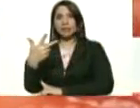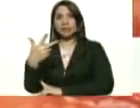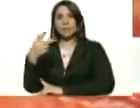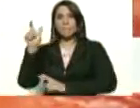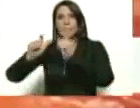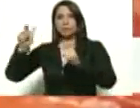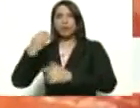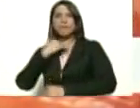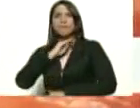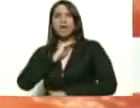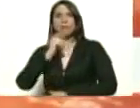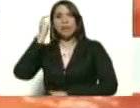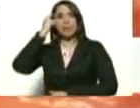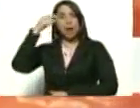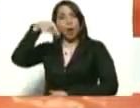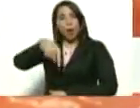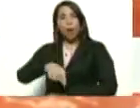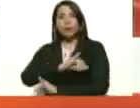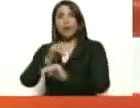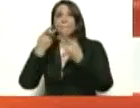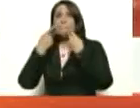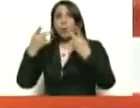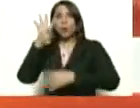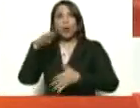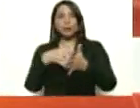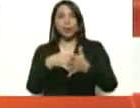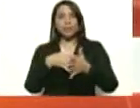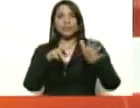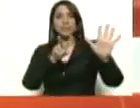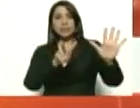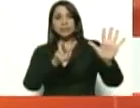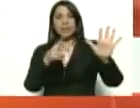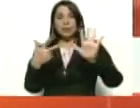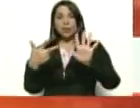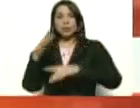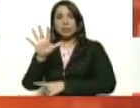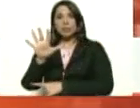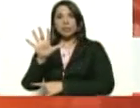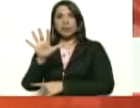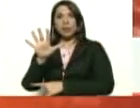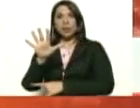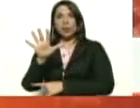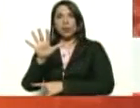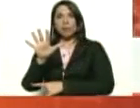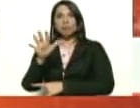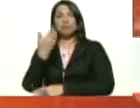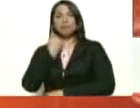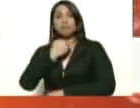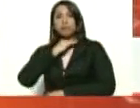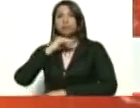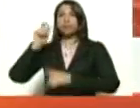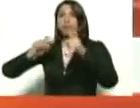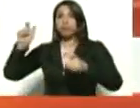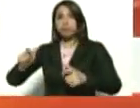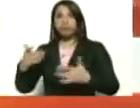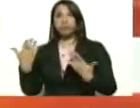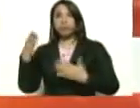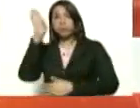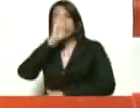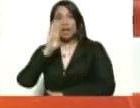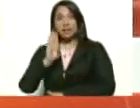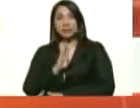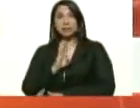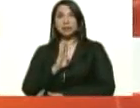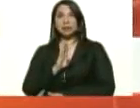El día de hoy han declarado 4, 785 casos. O sea, que Brasil llegó